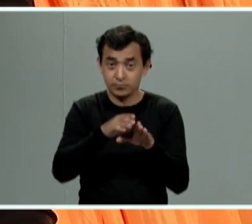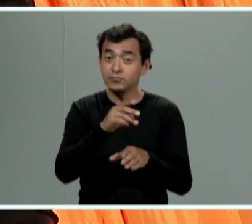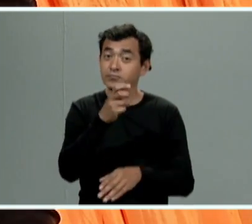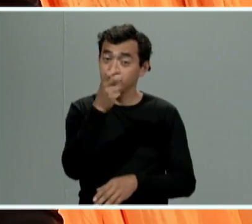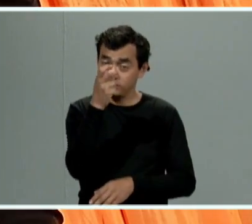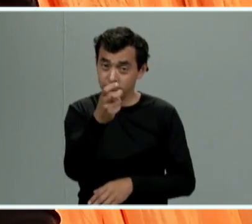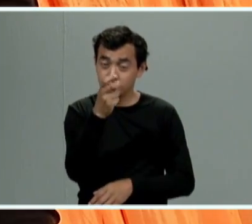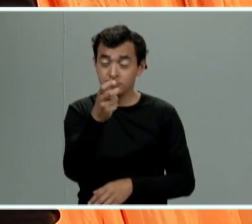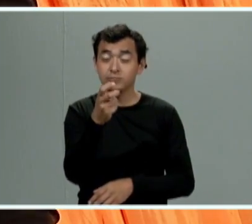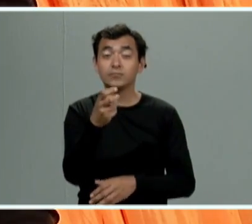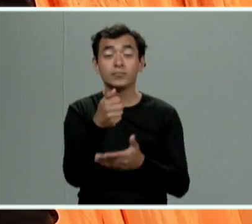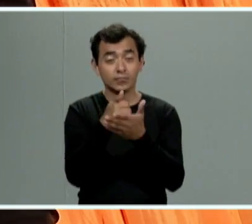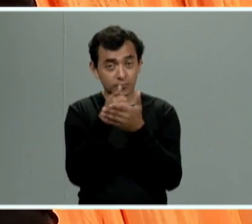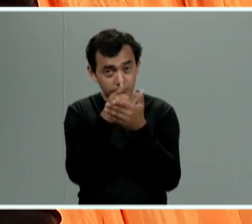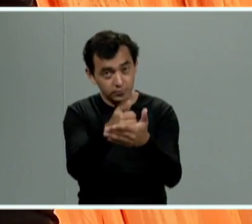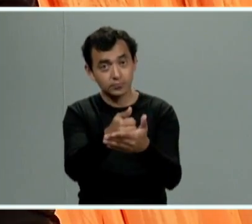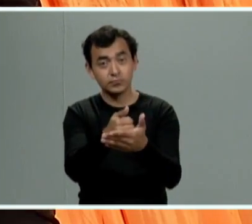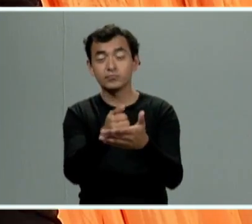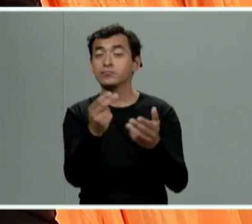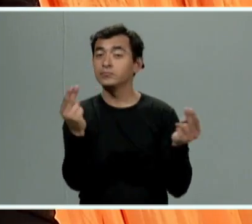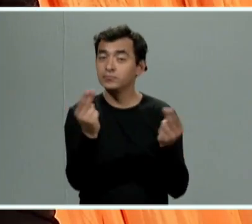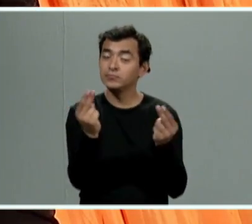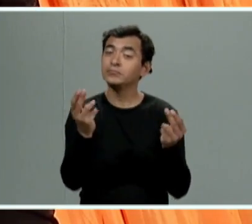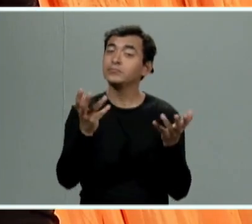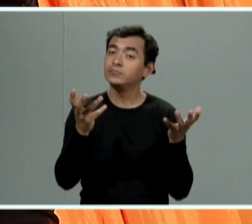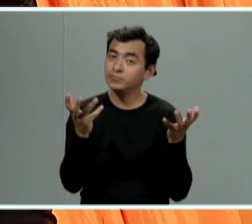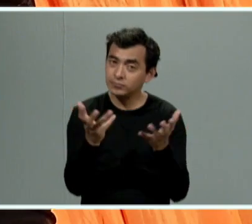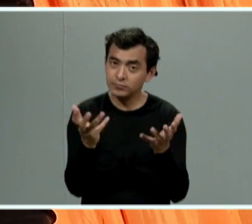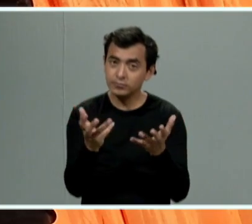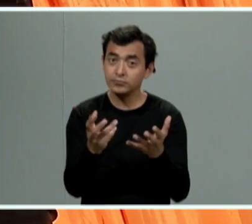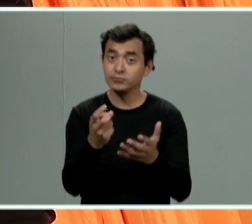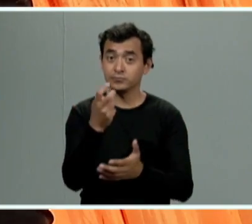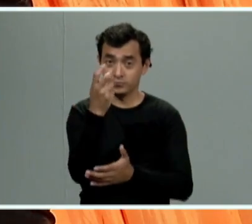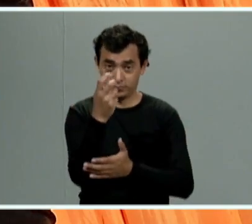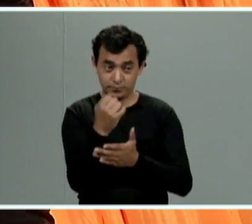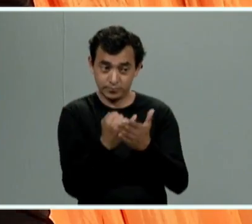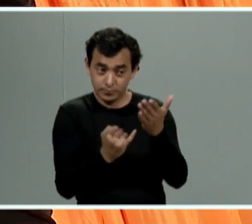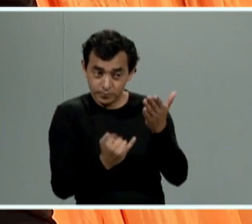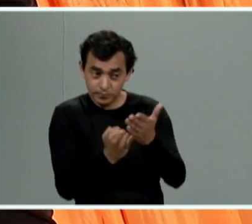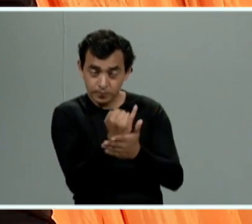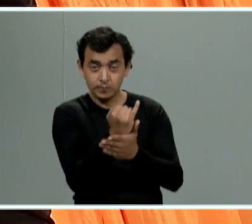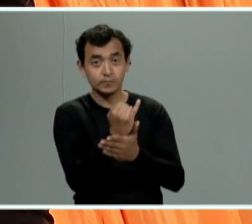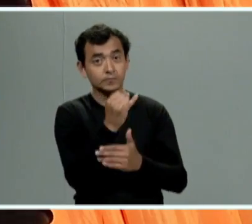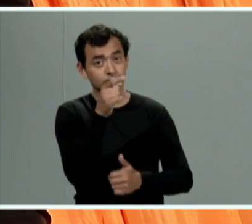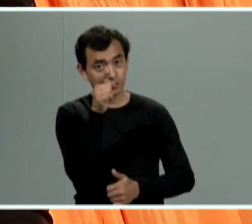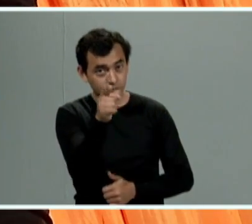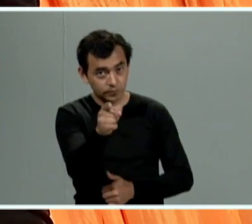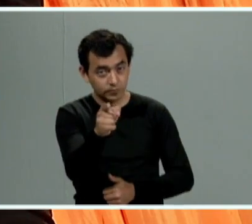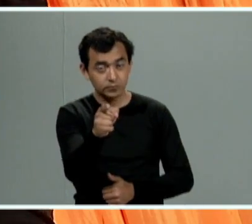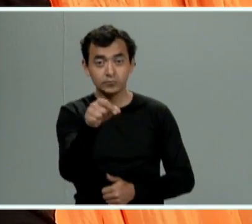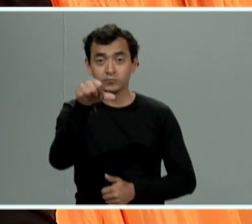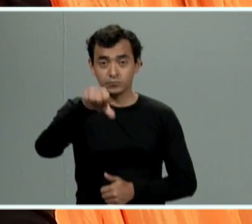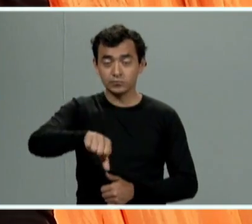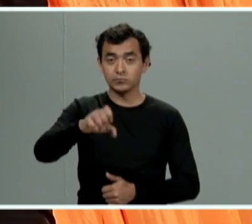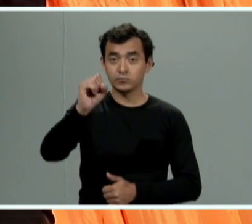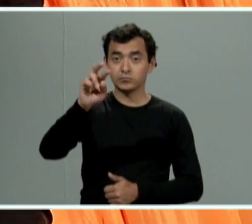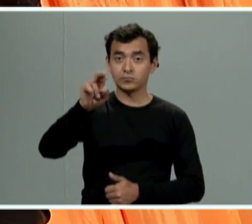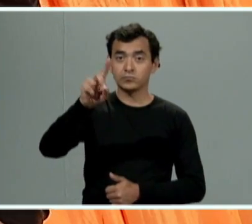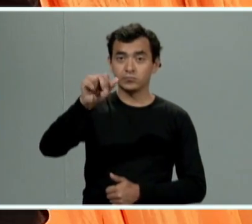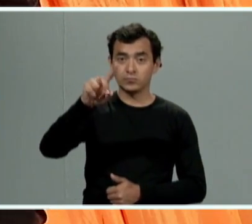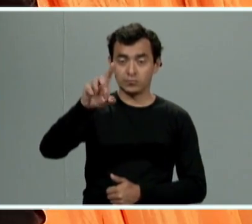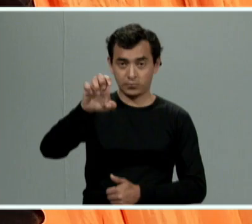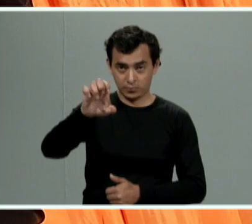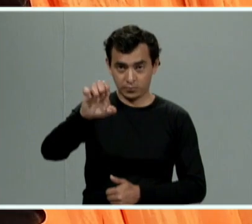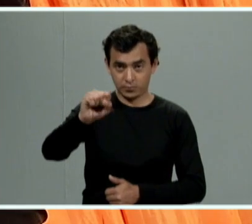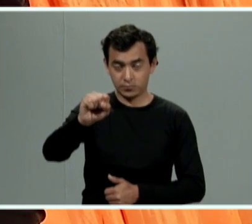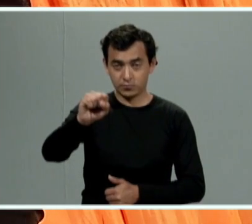pero saben que hay que hacer y esta decisión corre a cuenta de nosotras y de nosotros hoy aquí en sororidades agradezco infinitamente